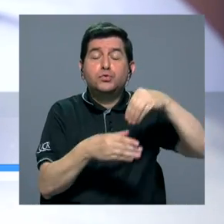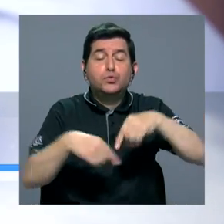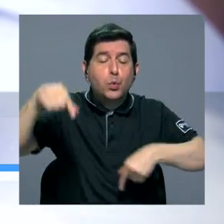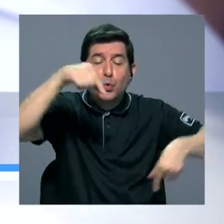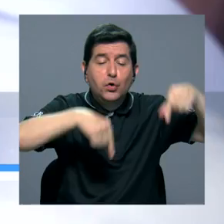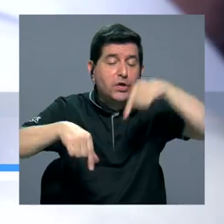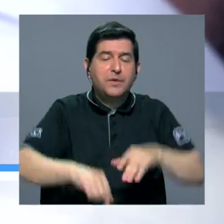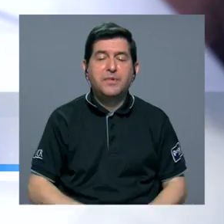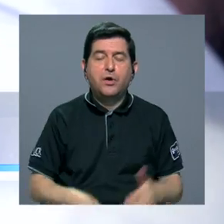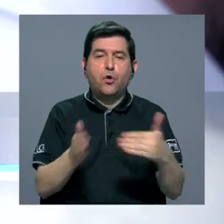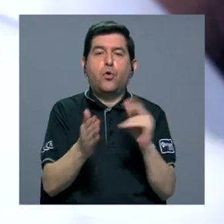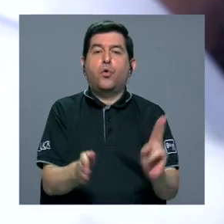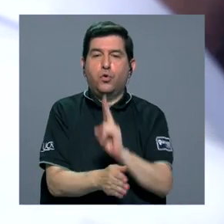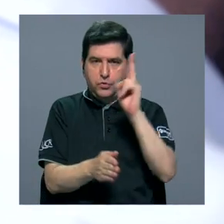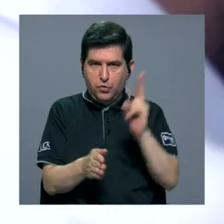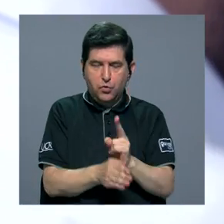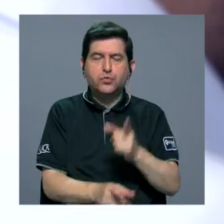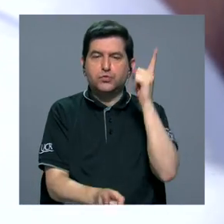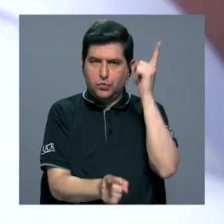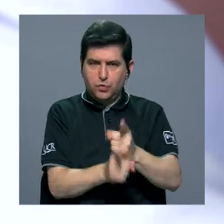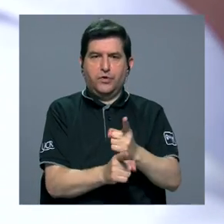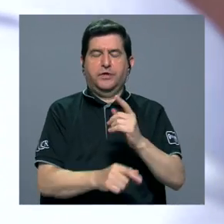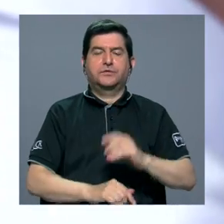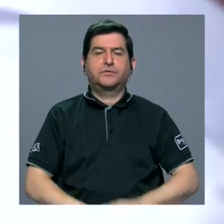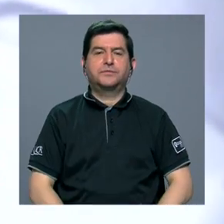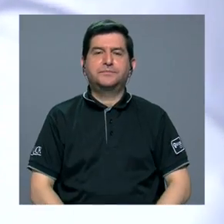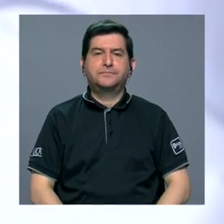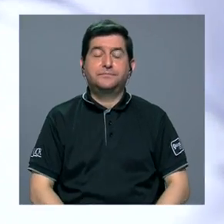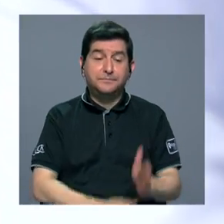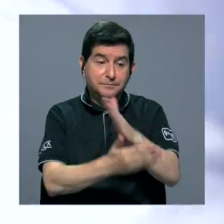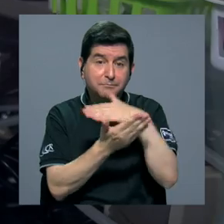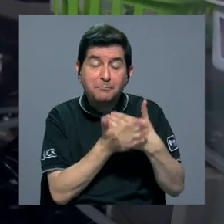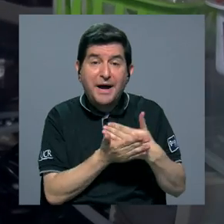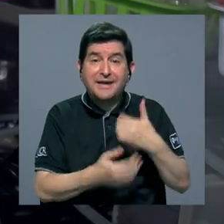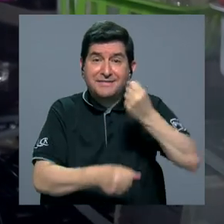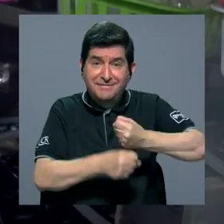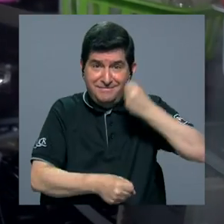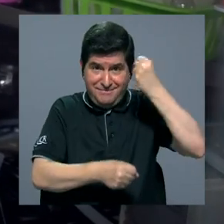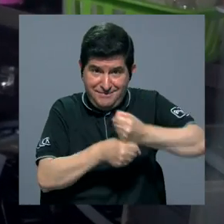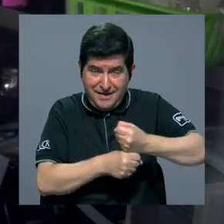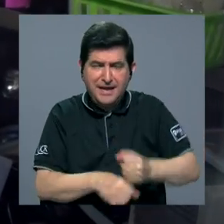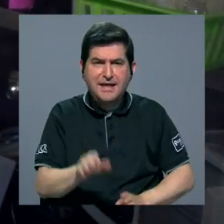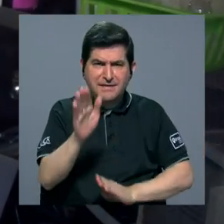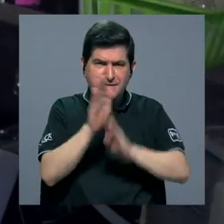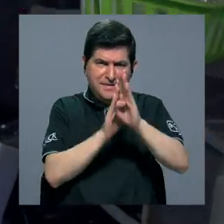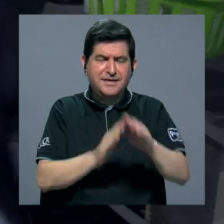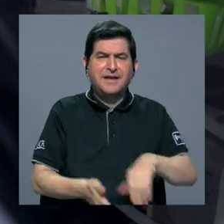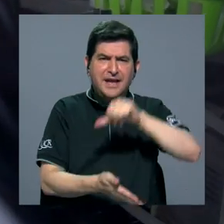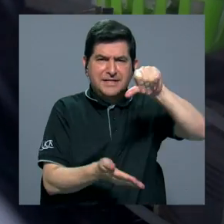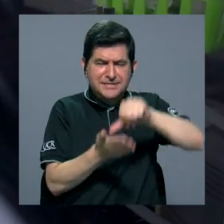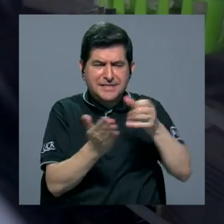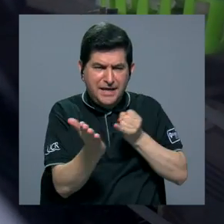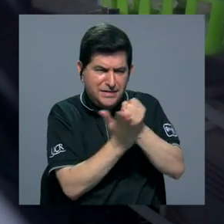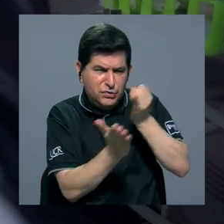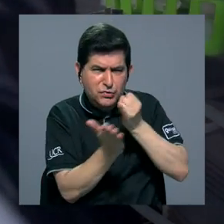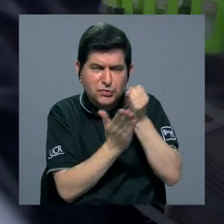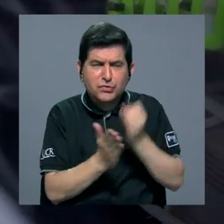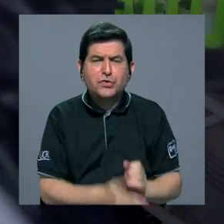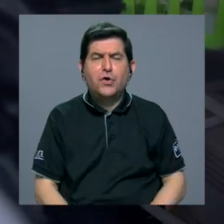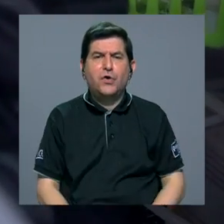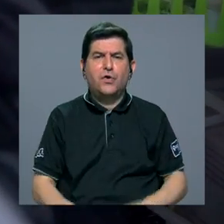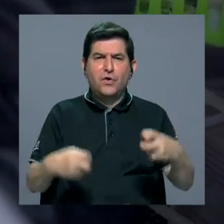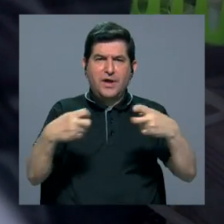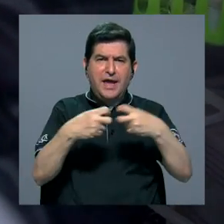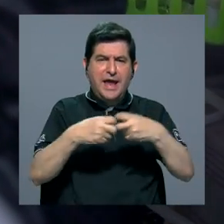química para reutilizarlas de manera correcta. Parte de ese trabajo lo desarrolla el Centro de Investigación en